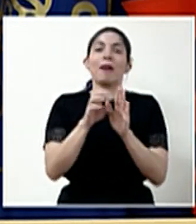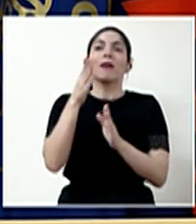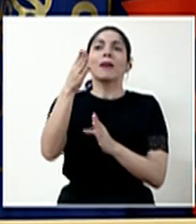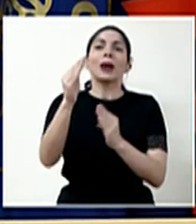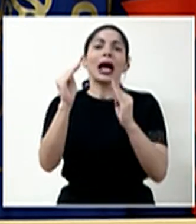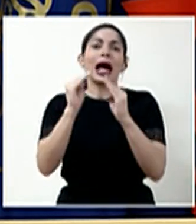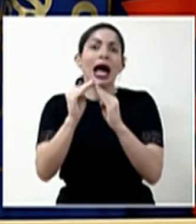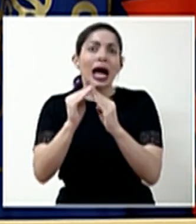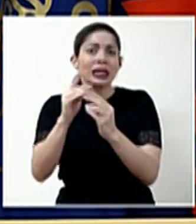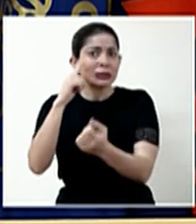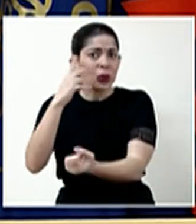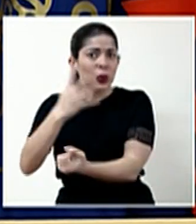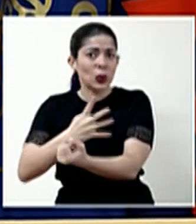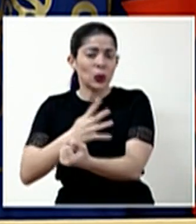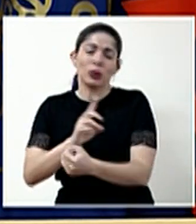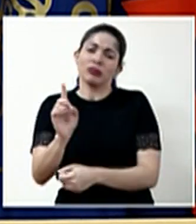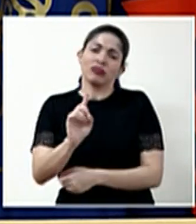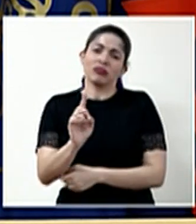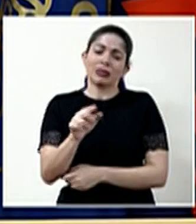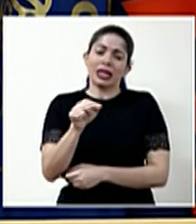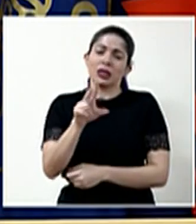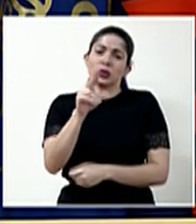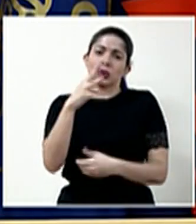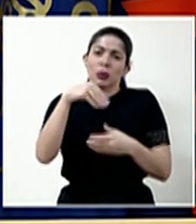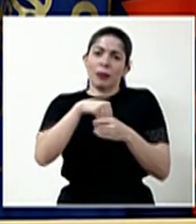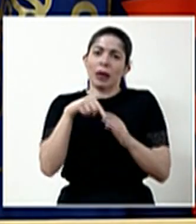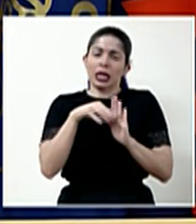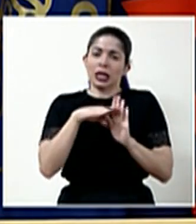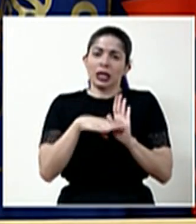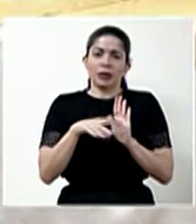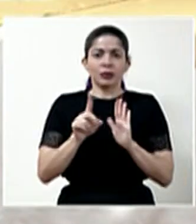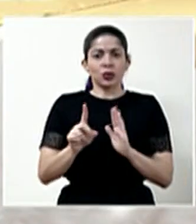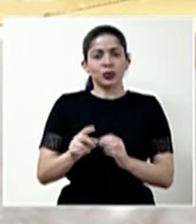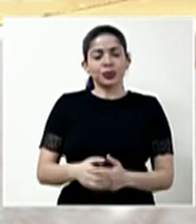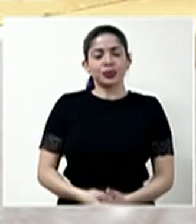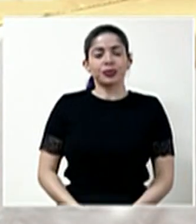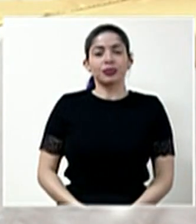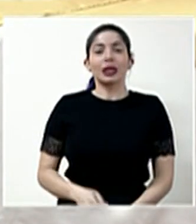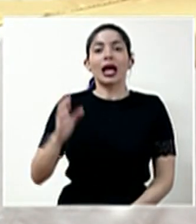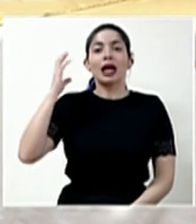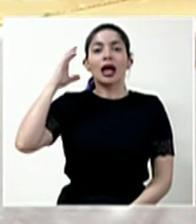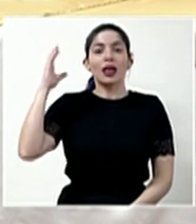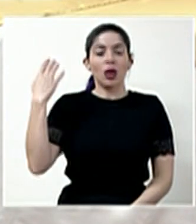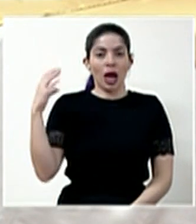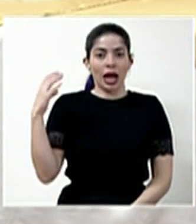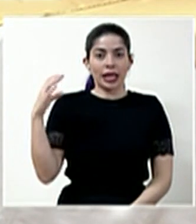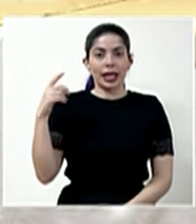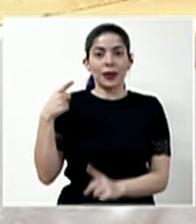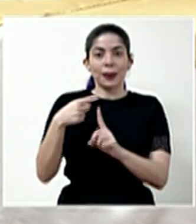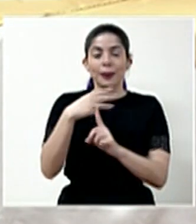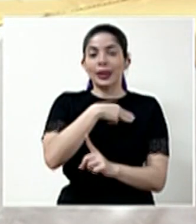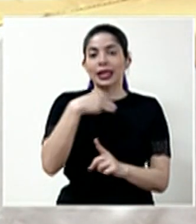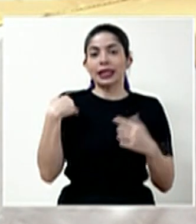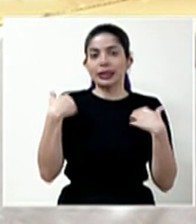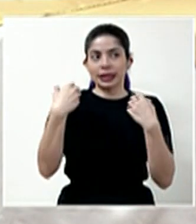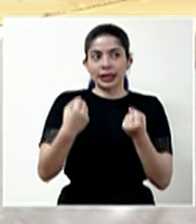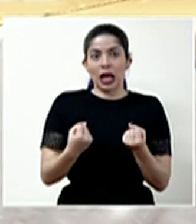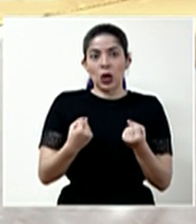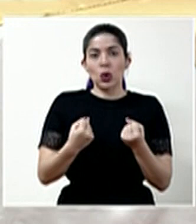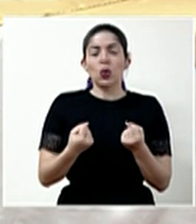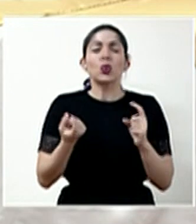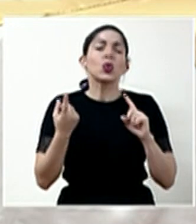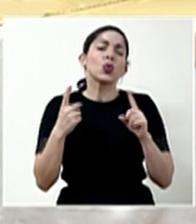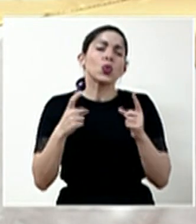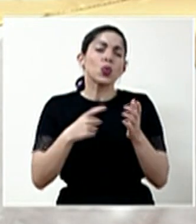casa a aplicarlo porque eso no es parte del protocolo. De Radio Cartago para el Ministro de Salud, ¿qué